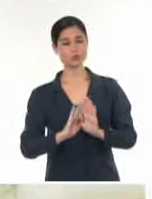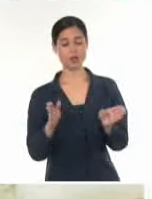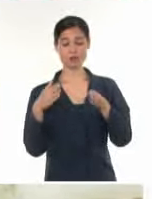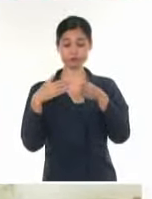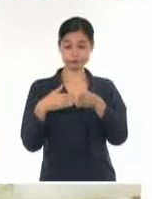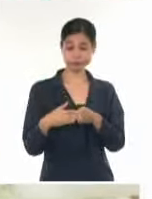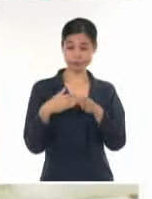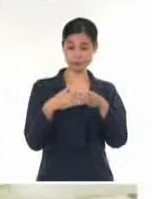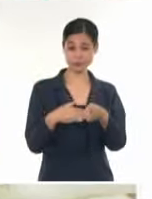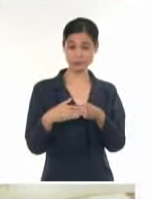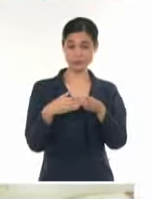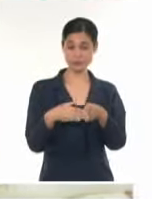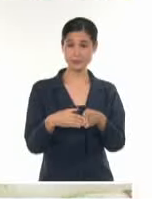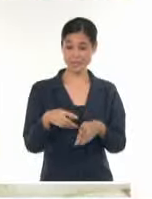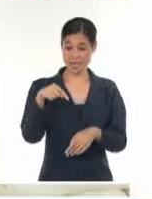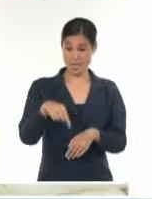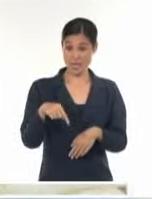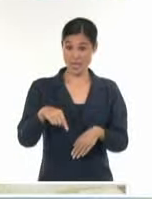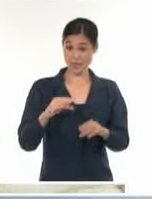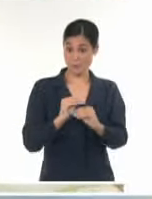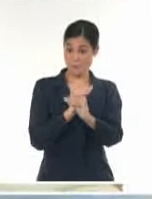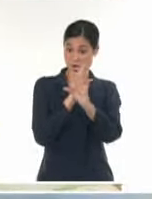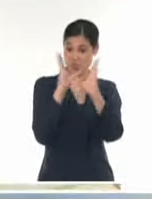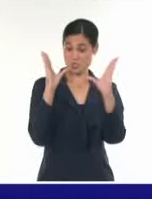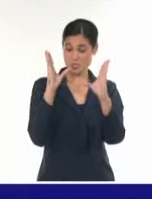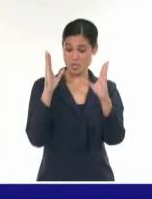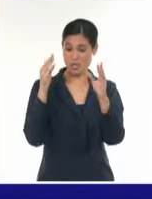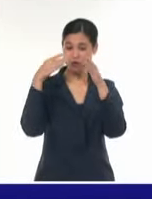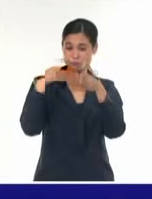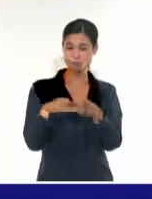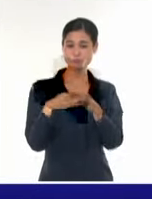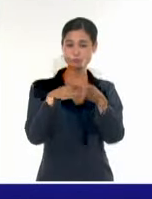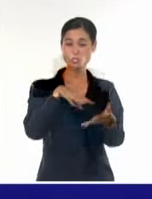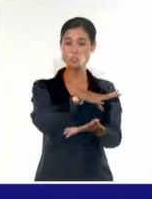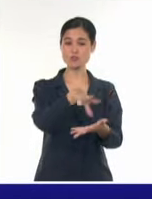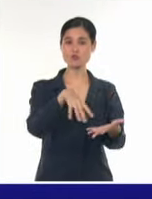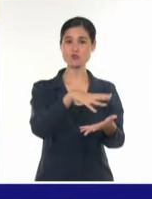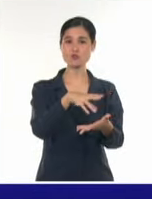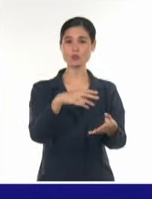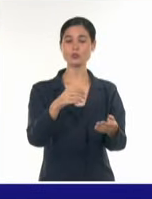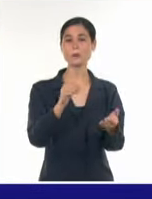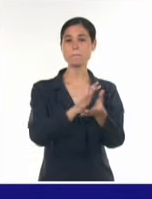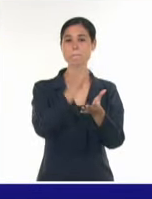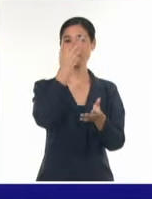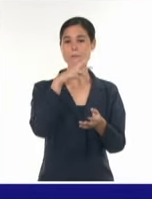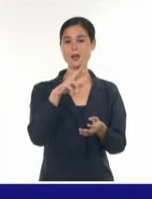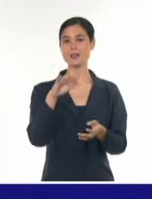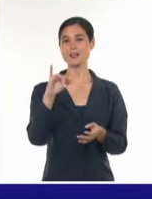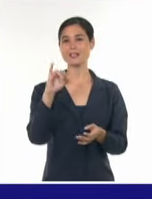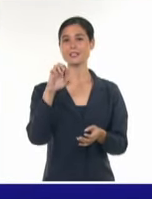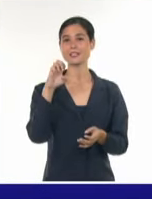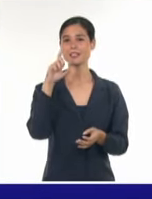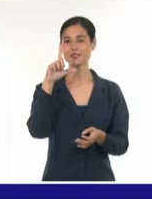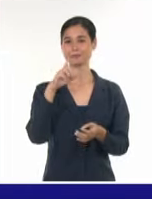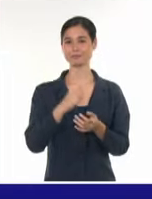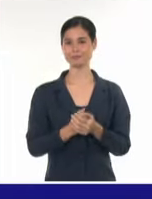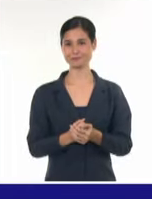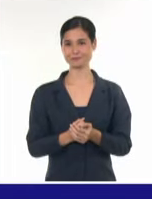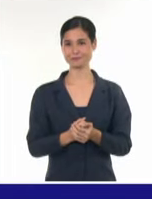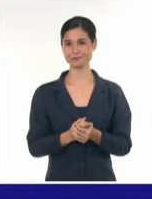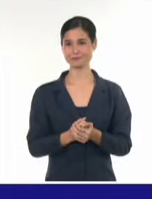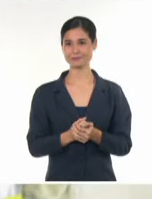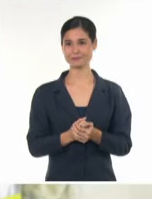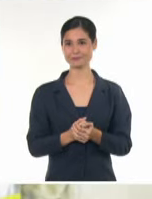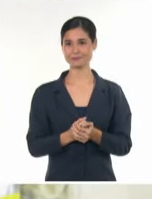que partió esta mañana hacia el puerto del Mariel. En nombre del gobierno y el pueblo cubano, Rodríguez Echeverry agradeció a las